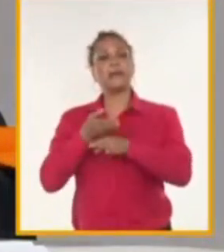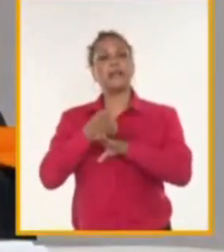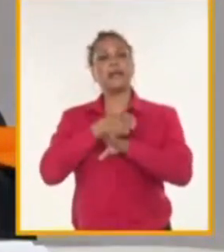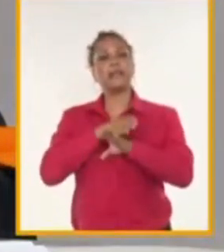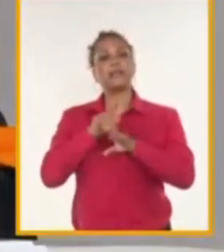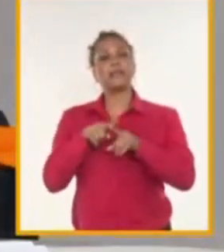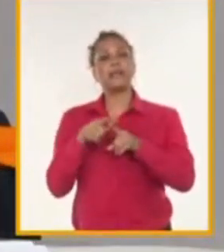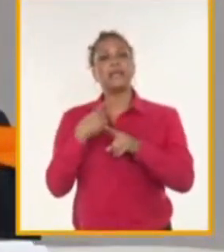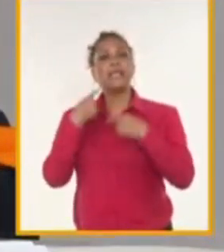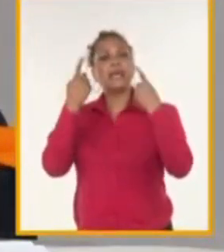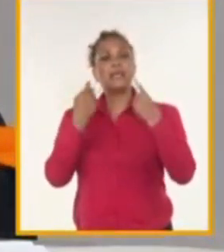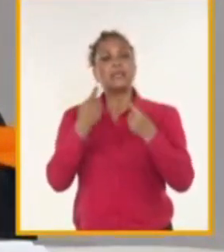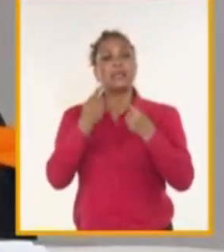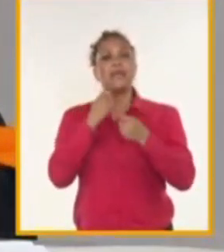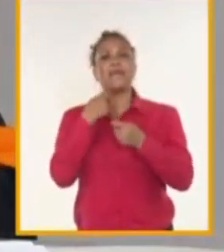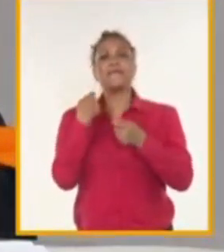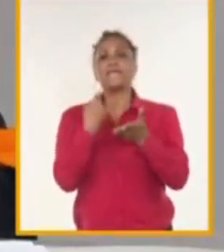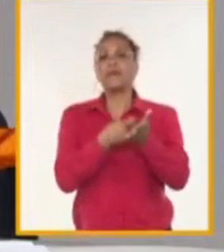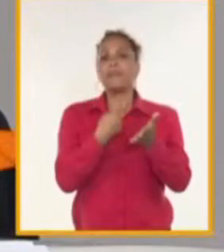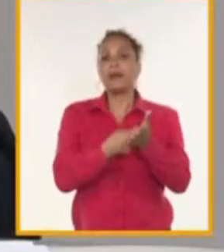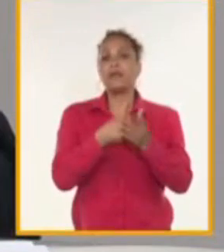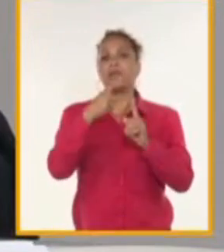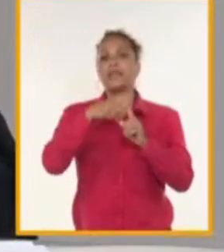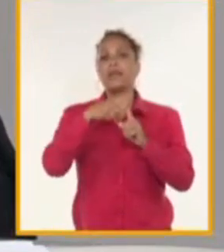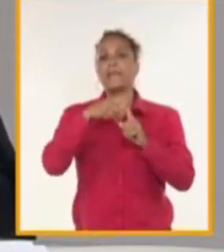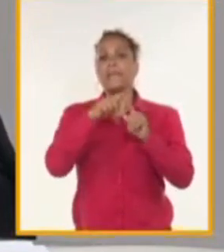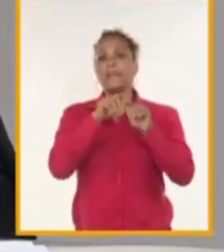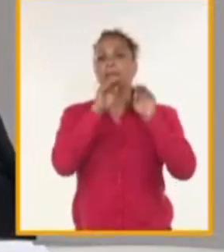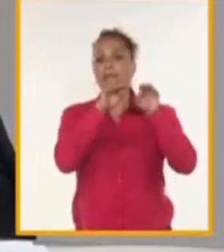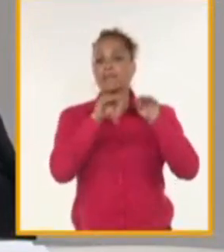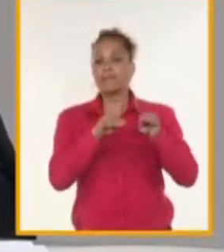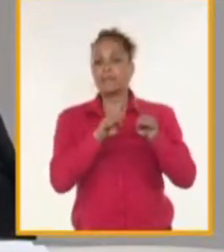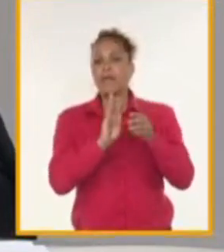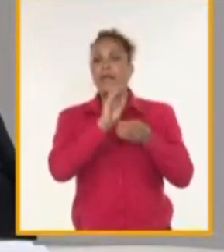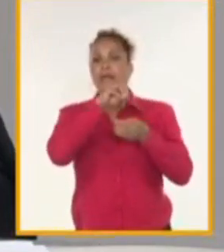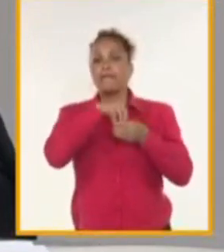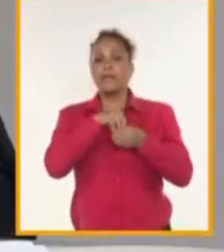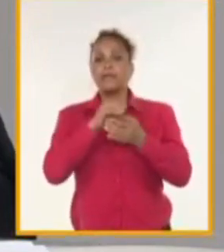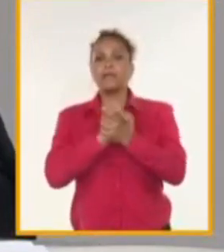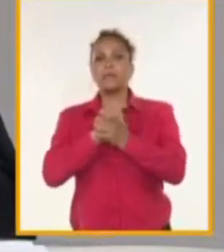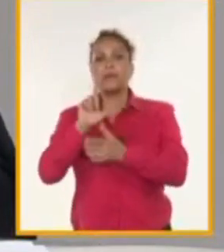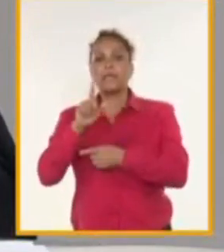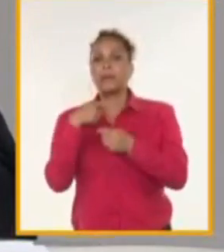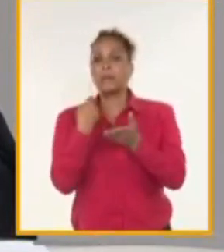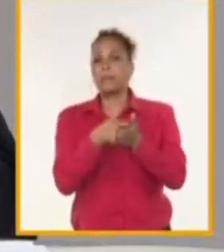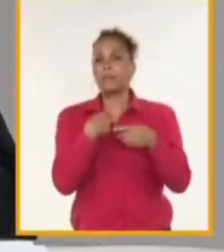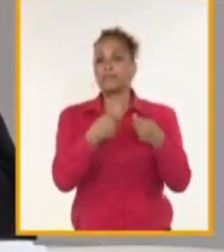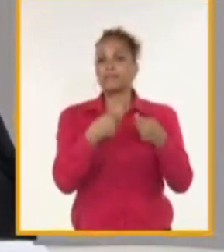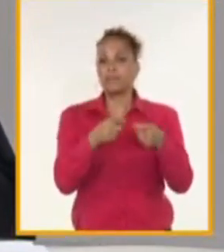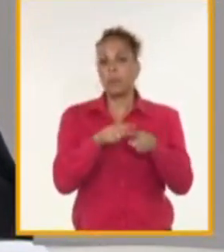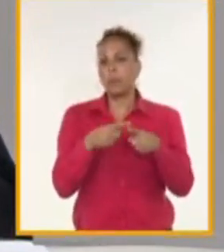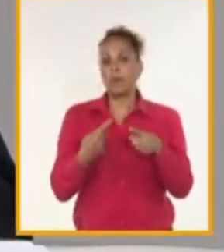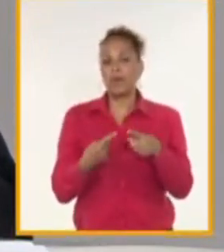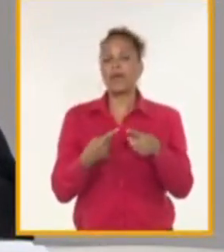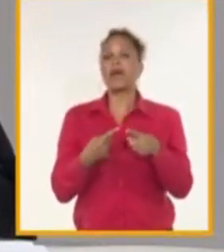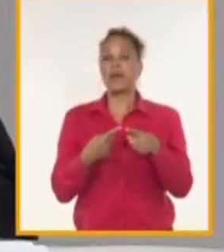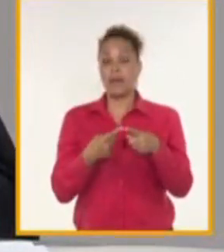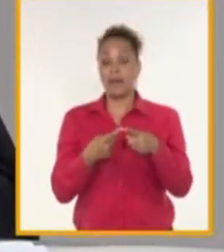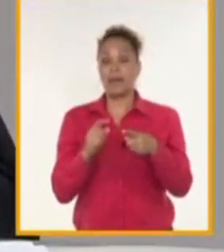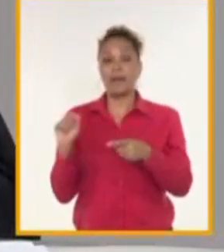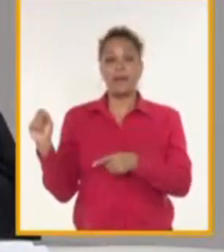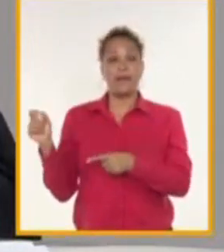fue la necesidad de invertir en una terminal de contenedores dentro de la zona especial de desarrollo Mariel. Primeramente,